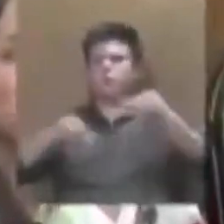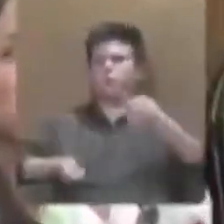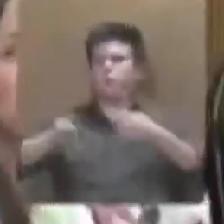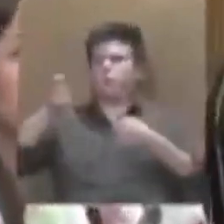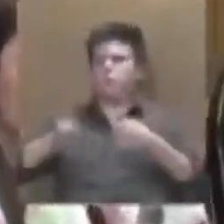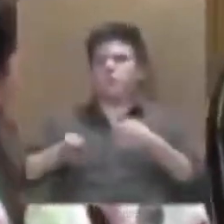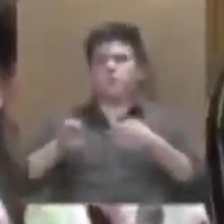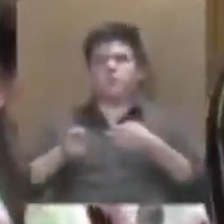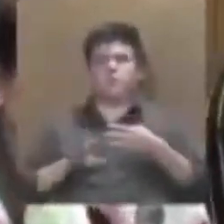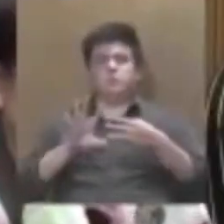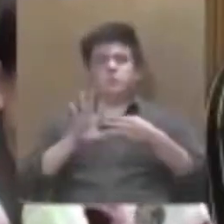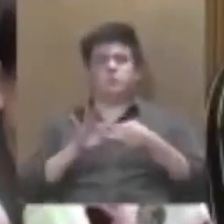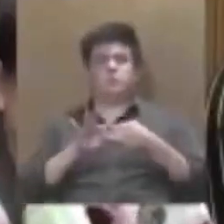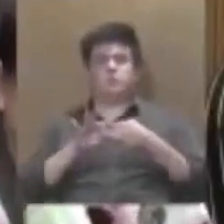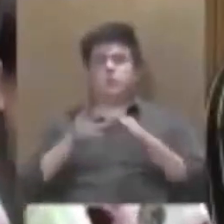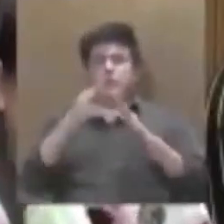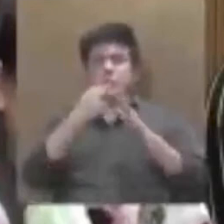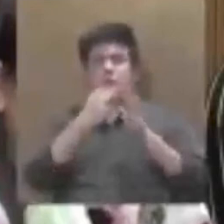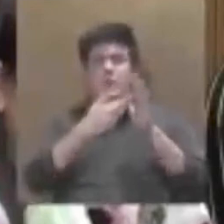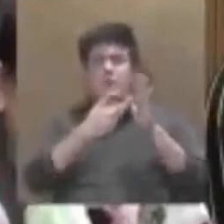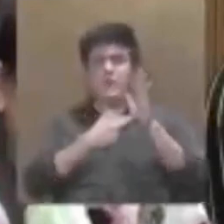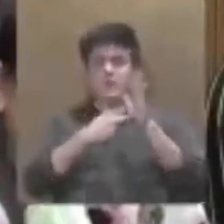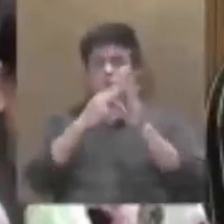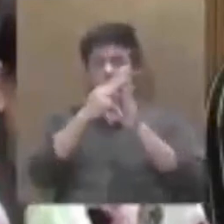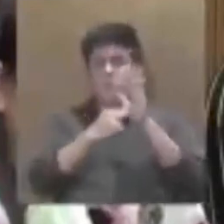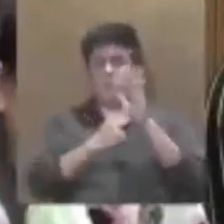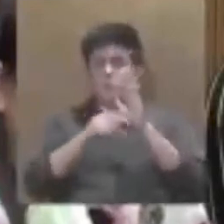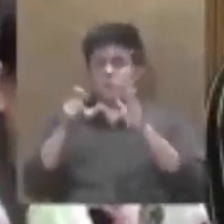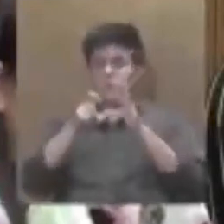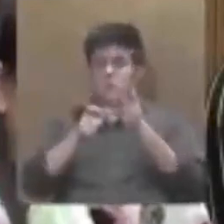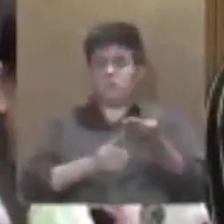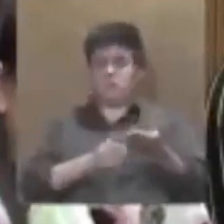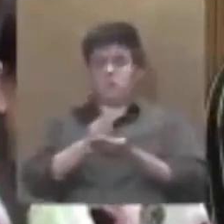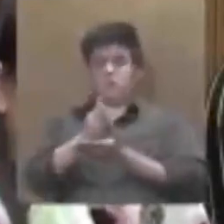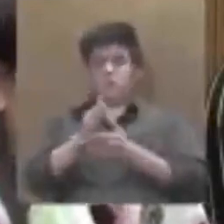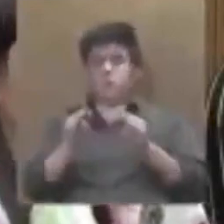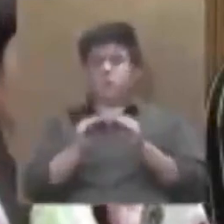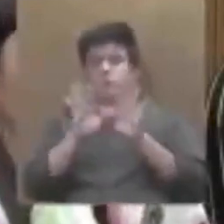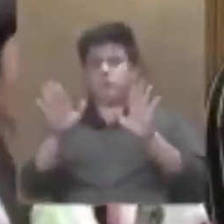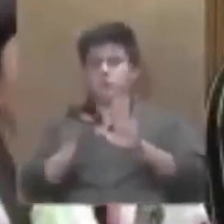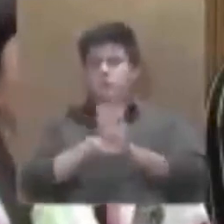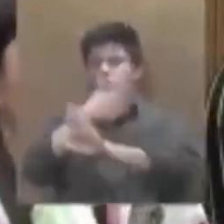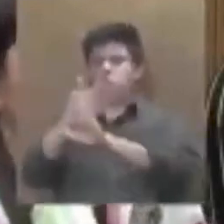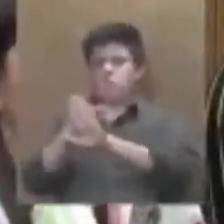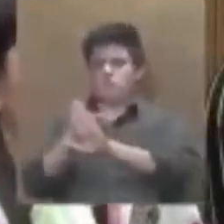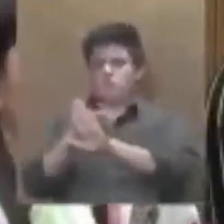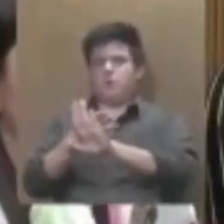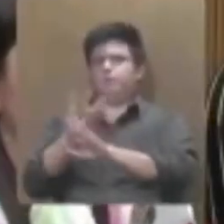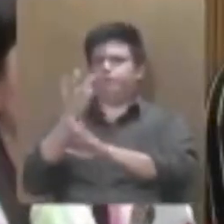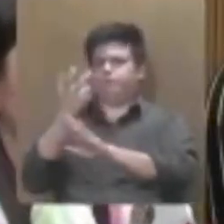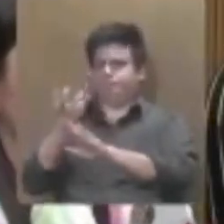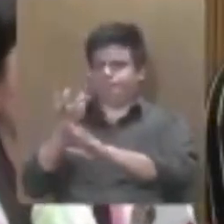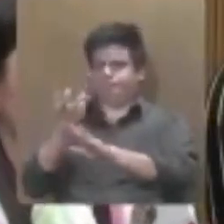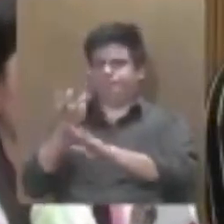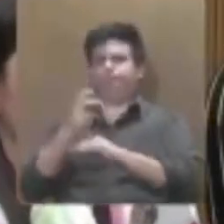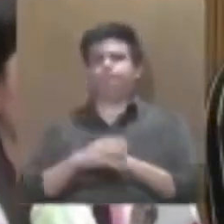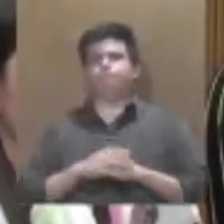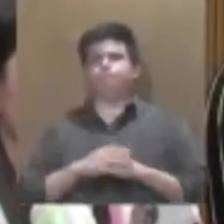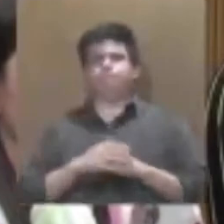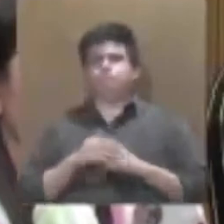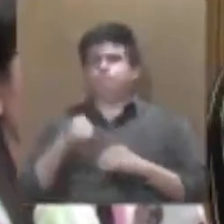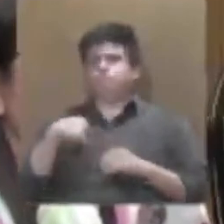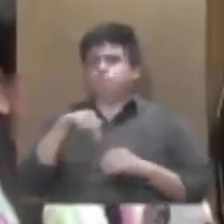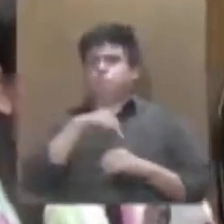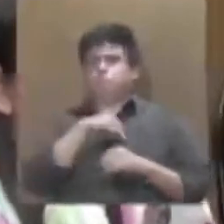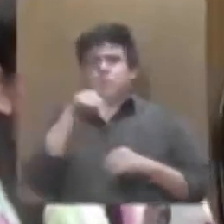que invade la esfera de competencia de otro poder evidentemente va contra la doctrina de ese caso aquí no